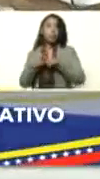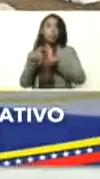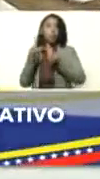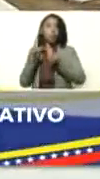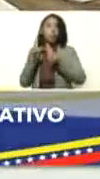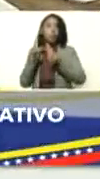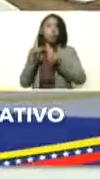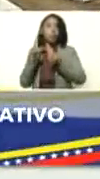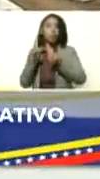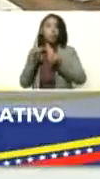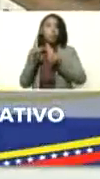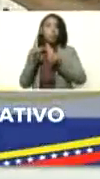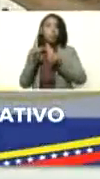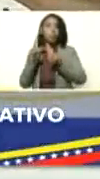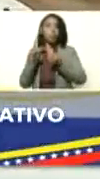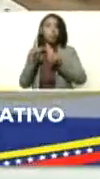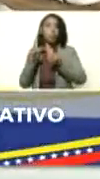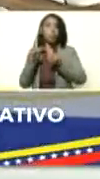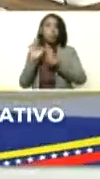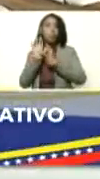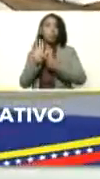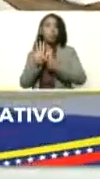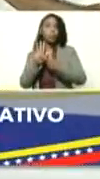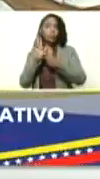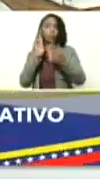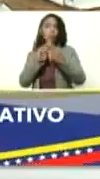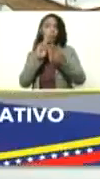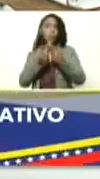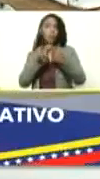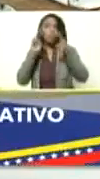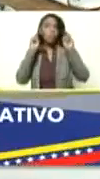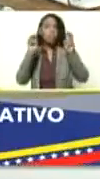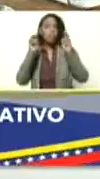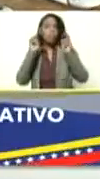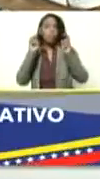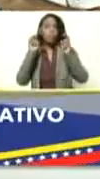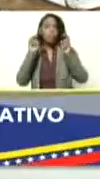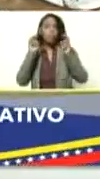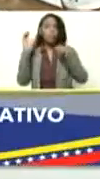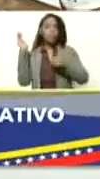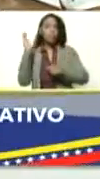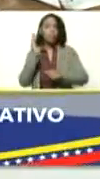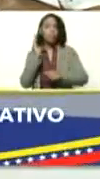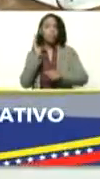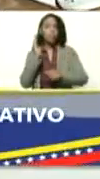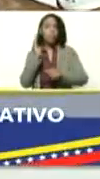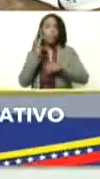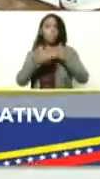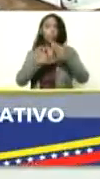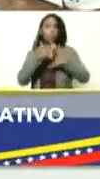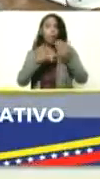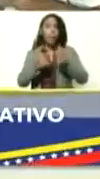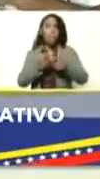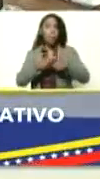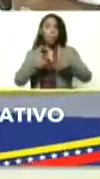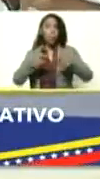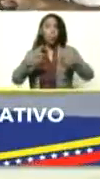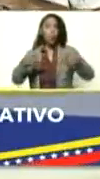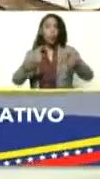eh avesados conocedores del tema ha venido creciendo de manera